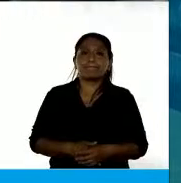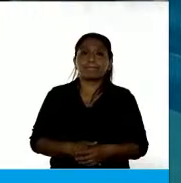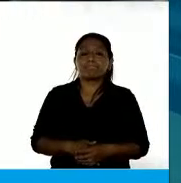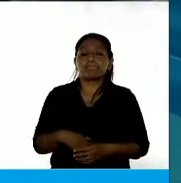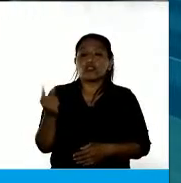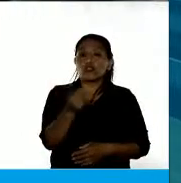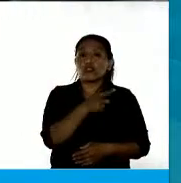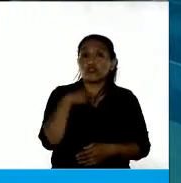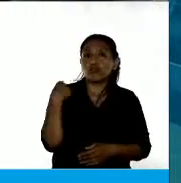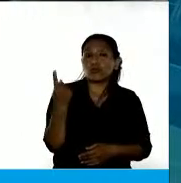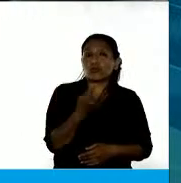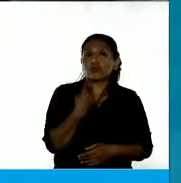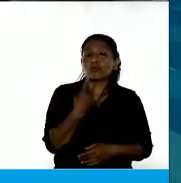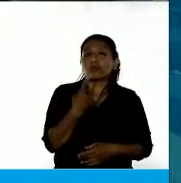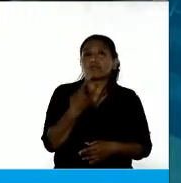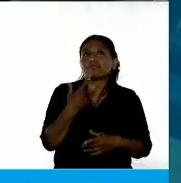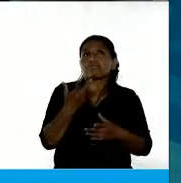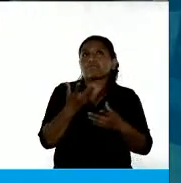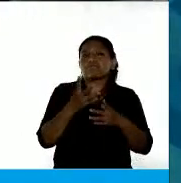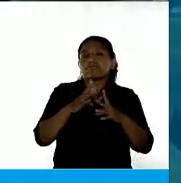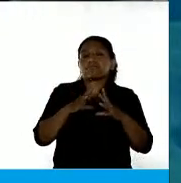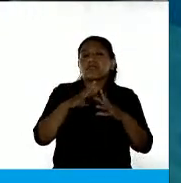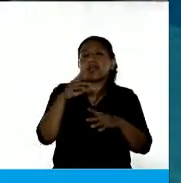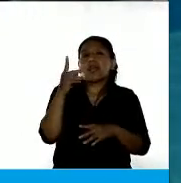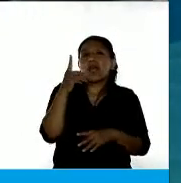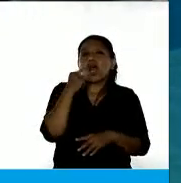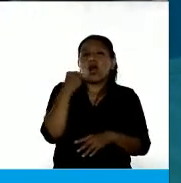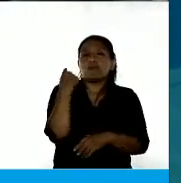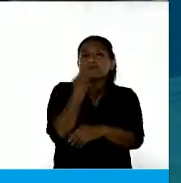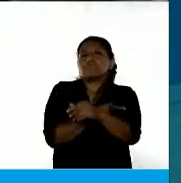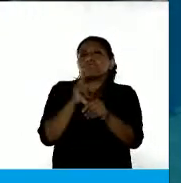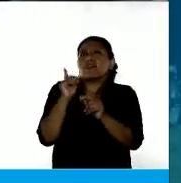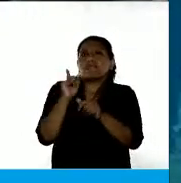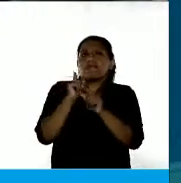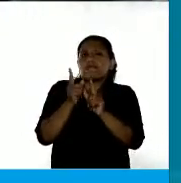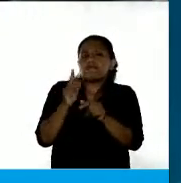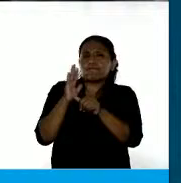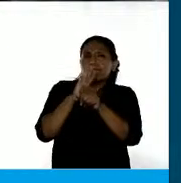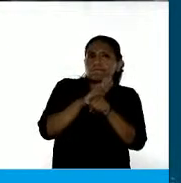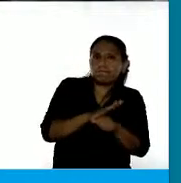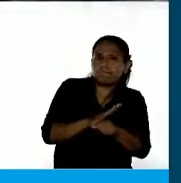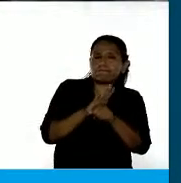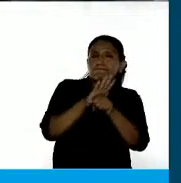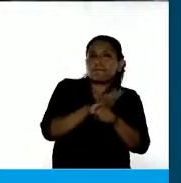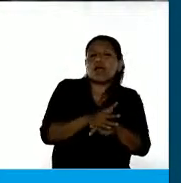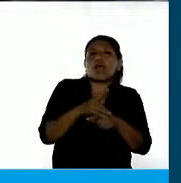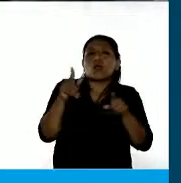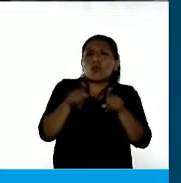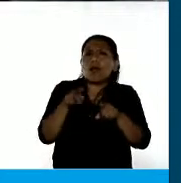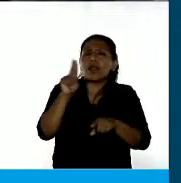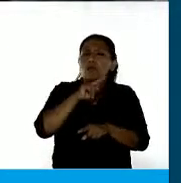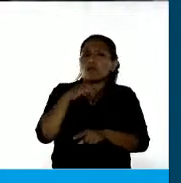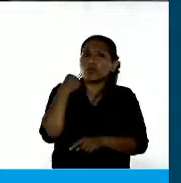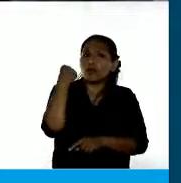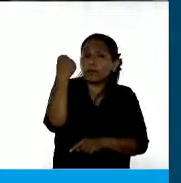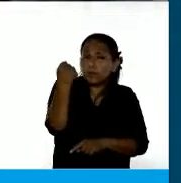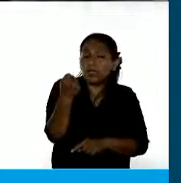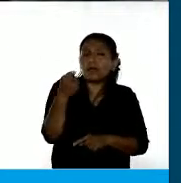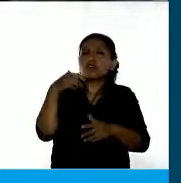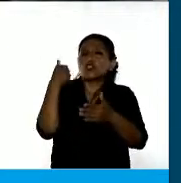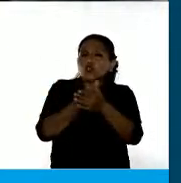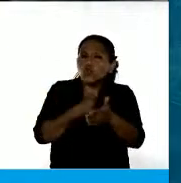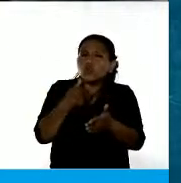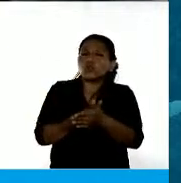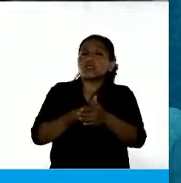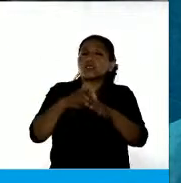Somos, digamos, el mundo y la cultura patriarcal nos siguen oprimiendo, aunque el movimiento feminista lucha,